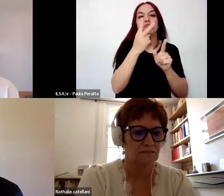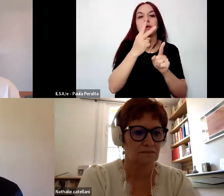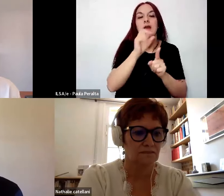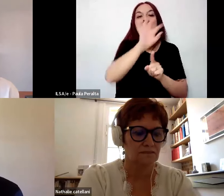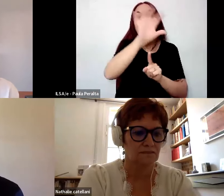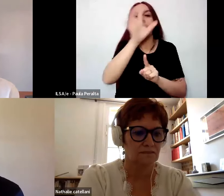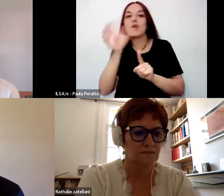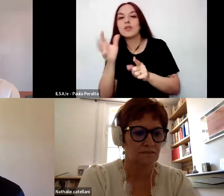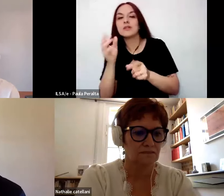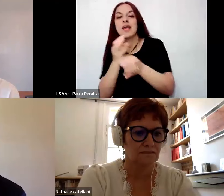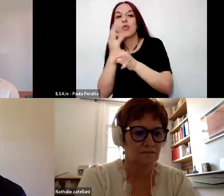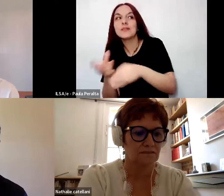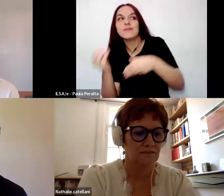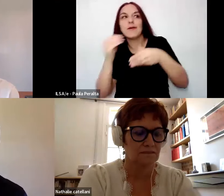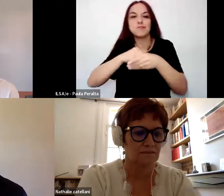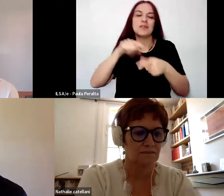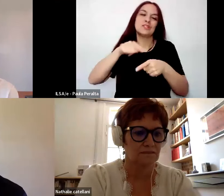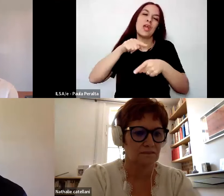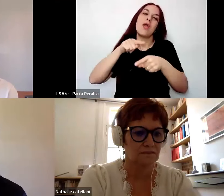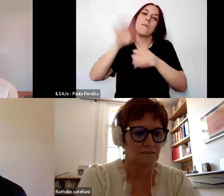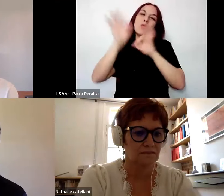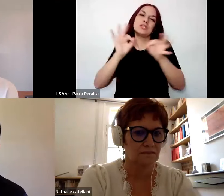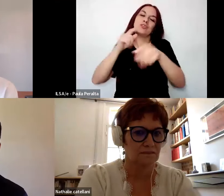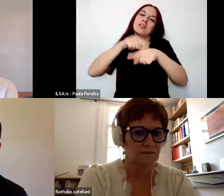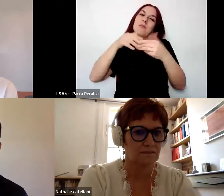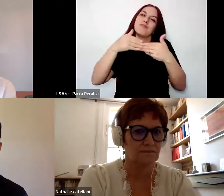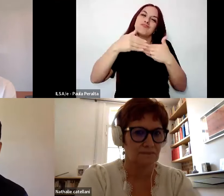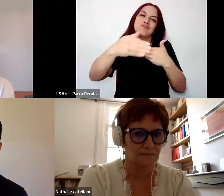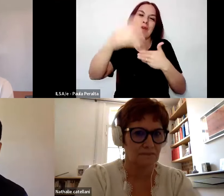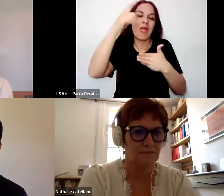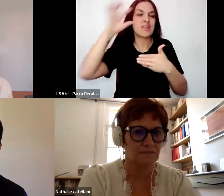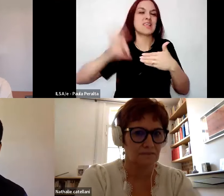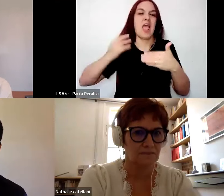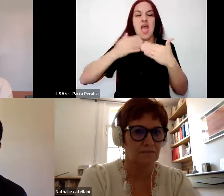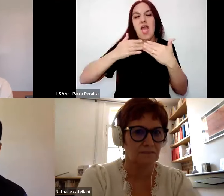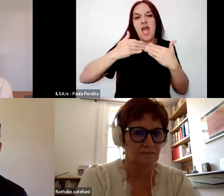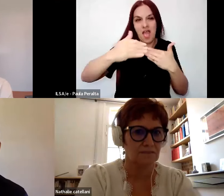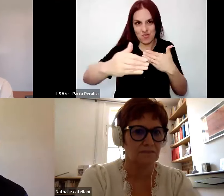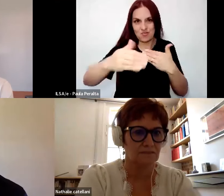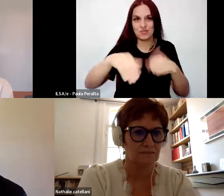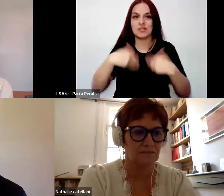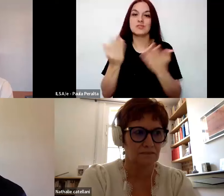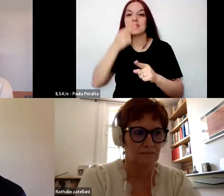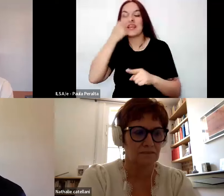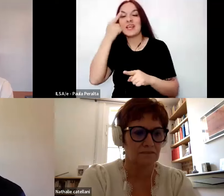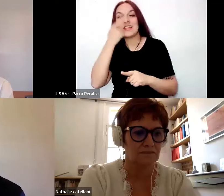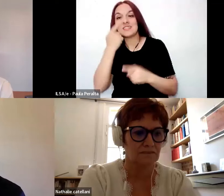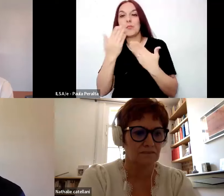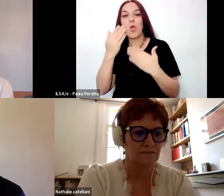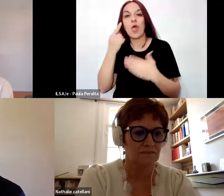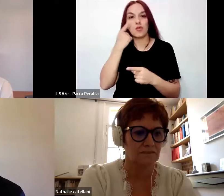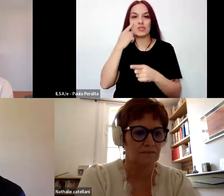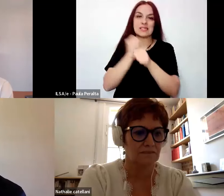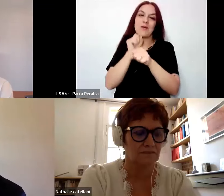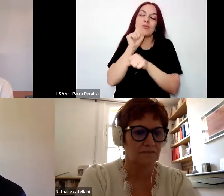proyecto a largo plazo, de 10 años de duración, así que es muy interesante conocer el trabajo que